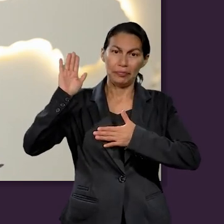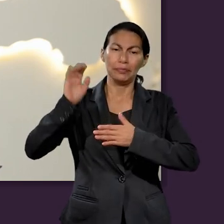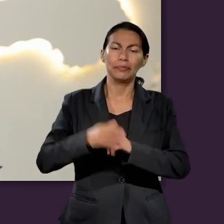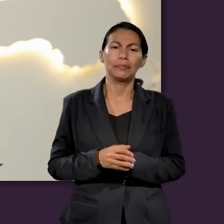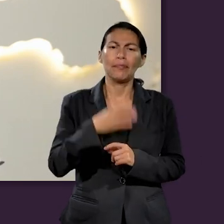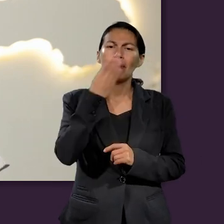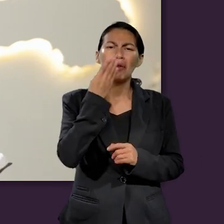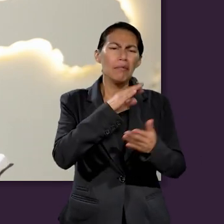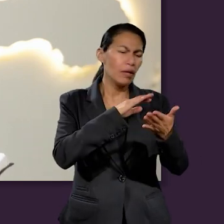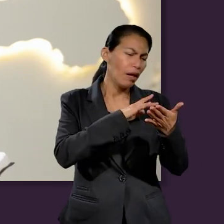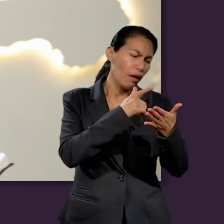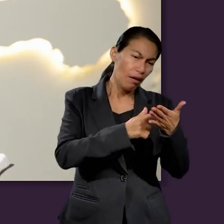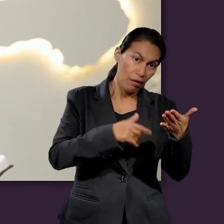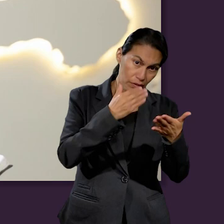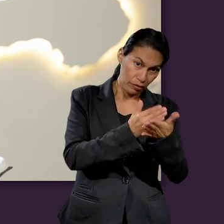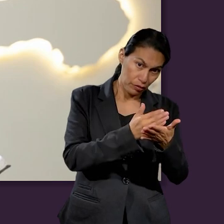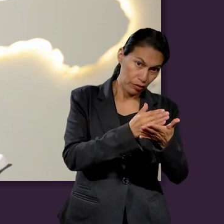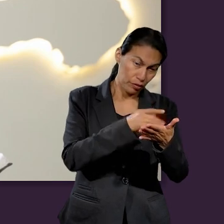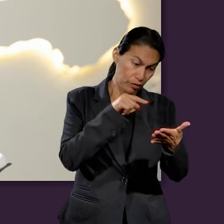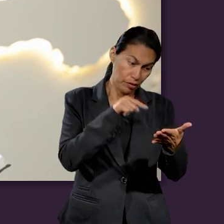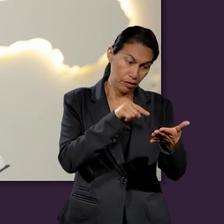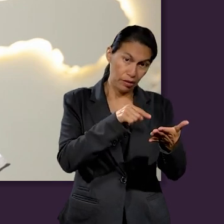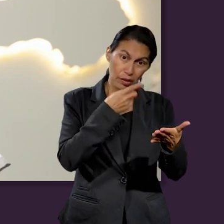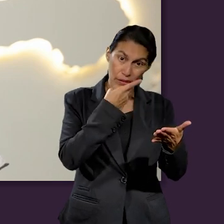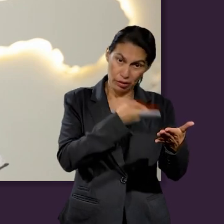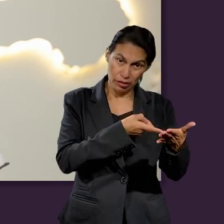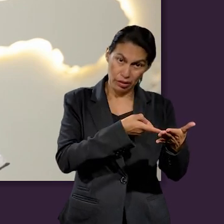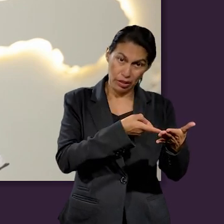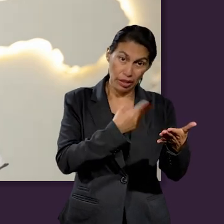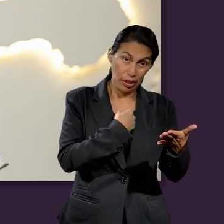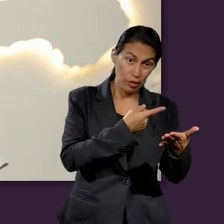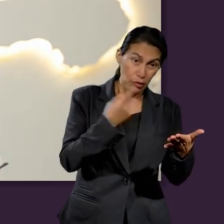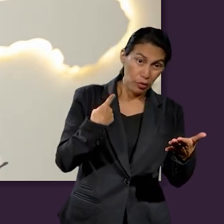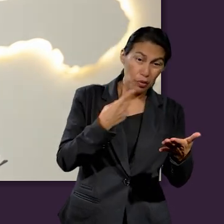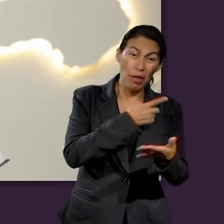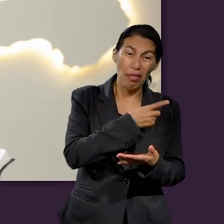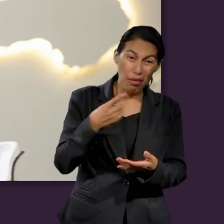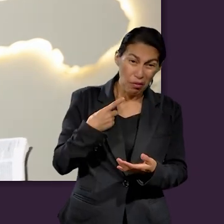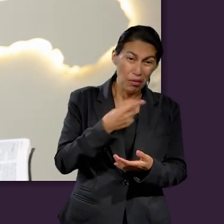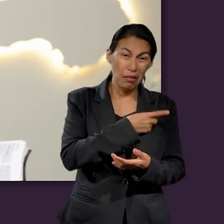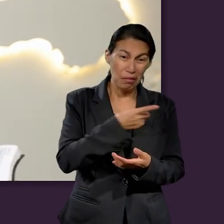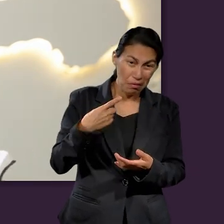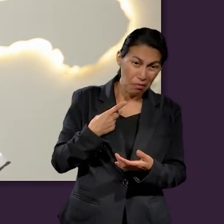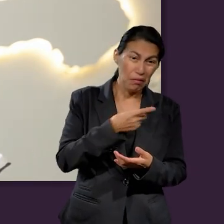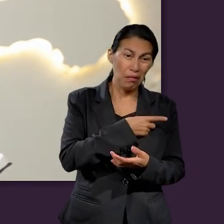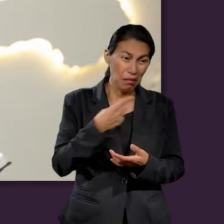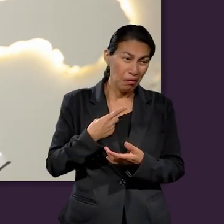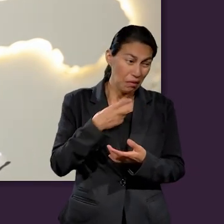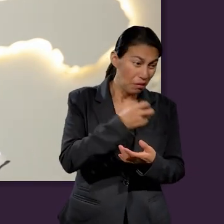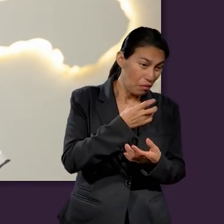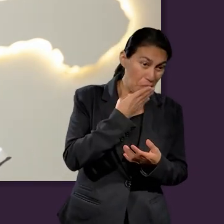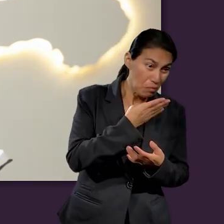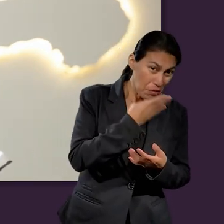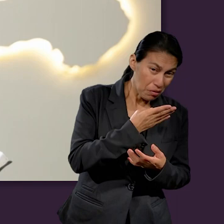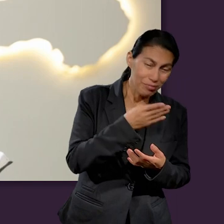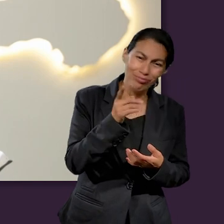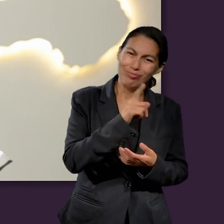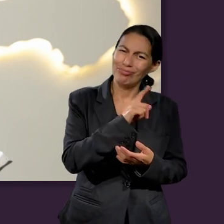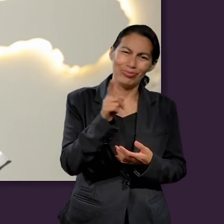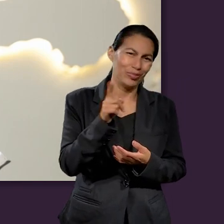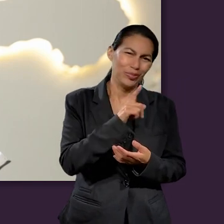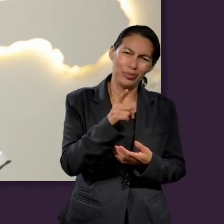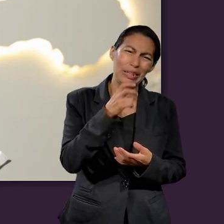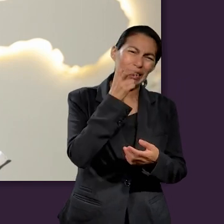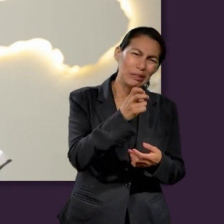pero también en la lección y en estos versículos se nos indica que debemos de alejarnos lo más que podamos de las